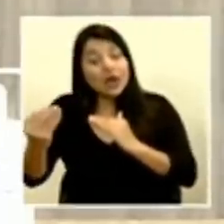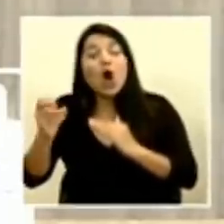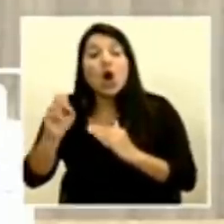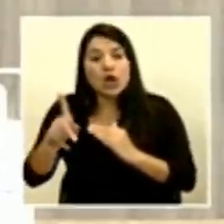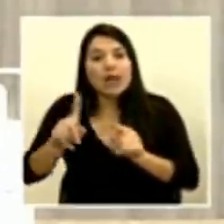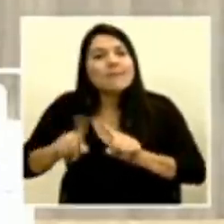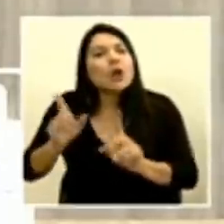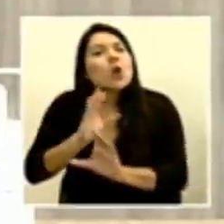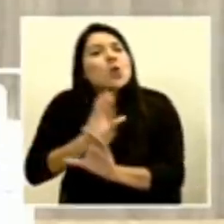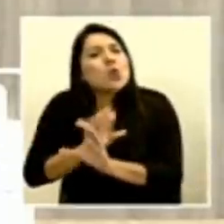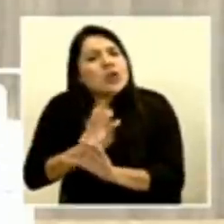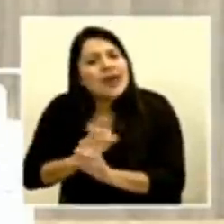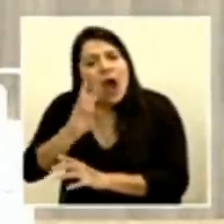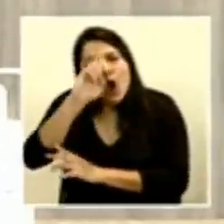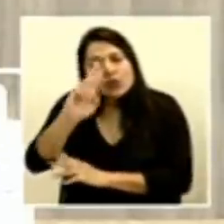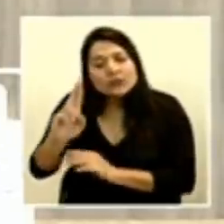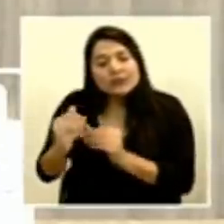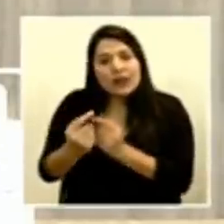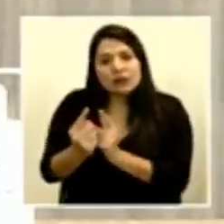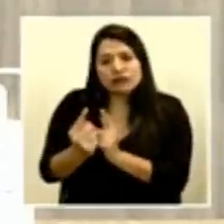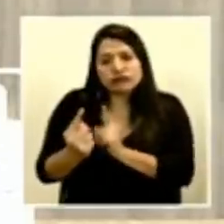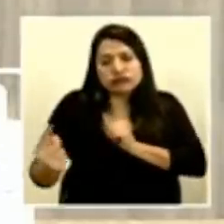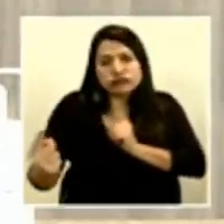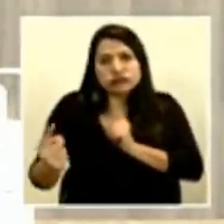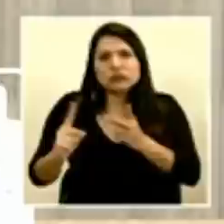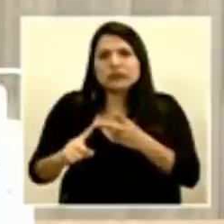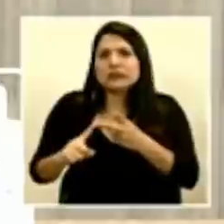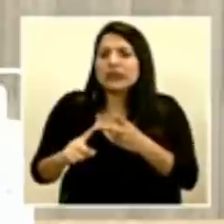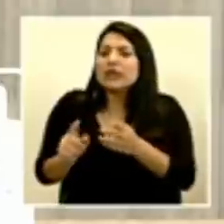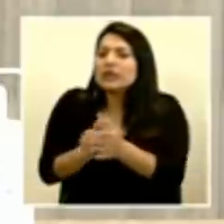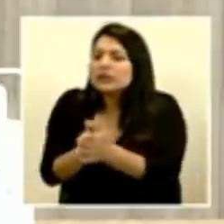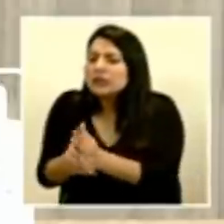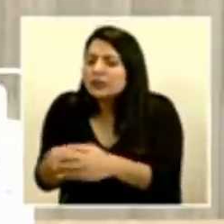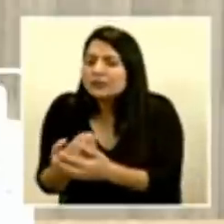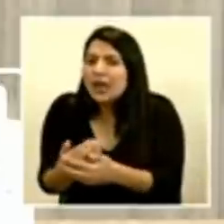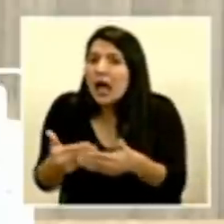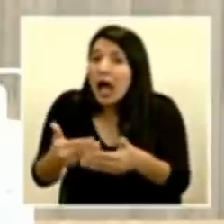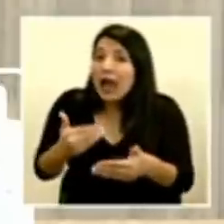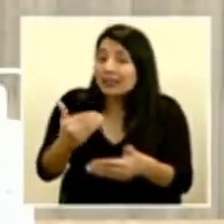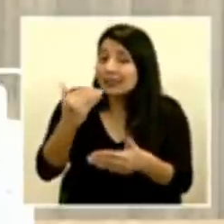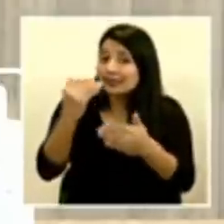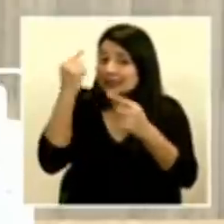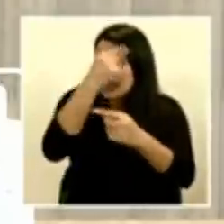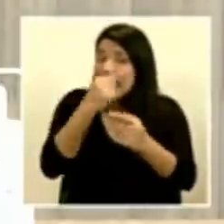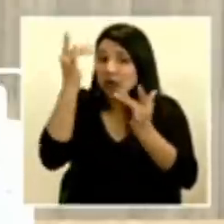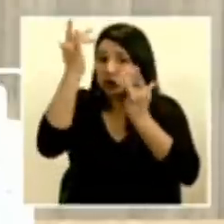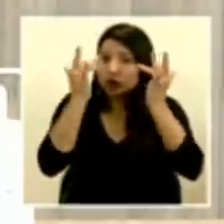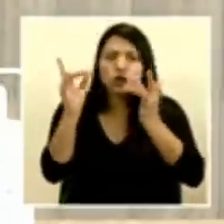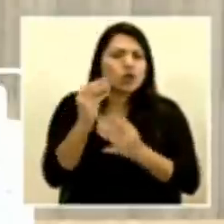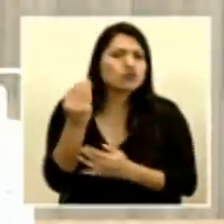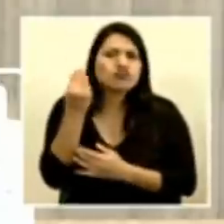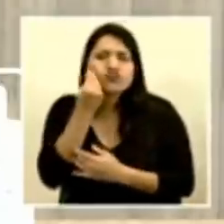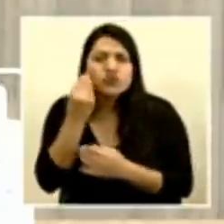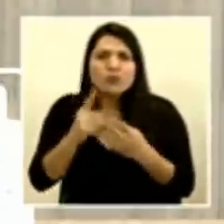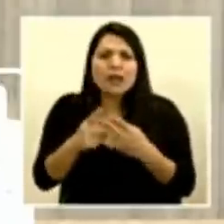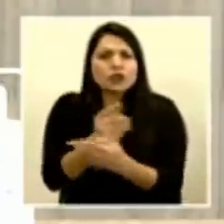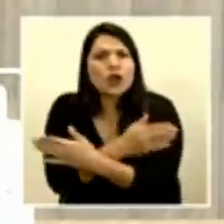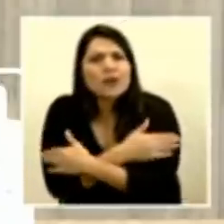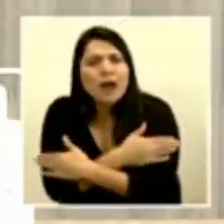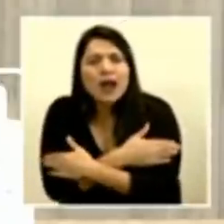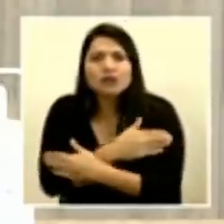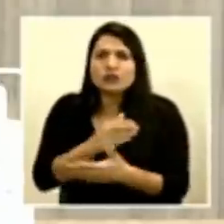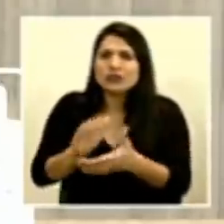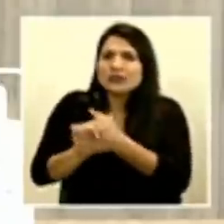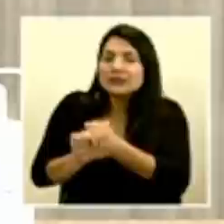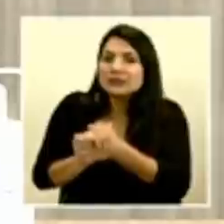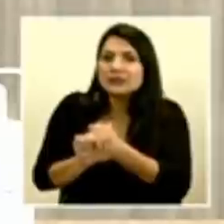guardando las distancias entre personas, lavándonos las manos antes de tocarnos la cara, no saludarnos de beso, abrazo o beso, perdón, de beso, de mano